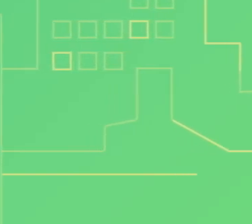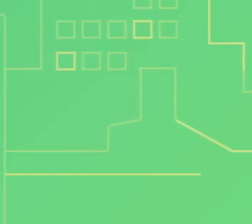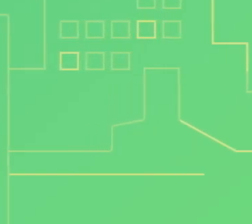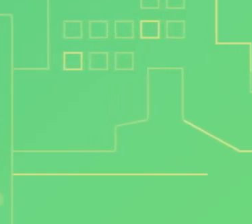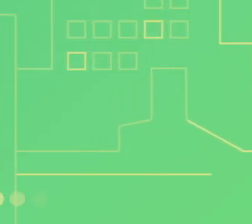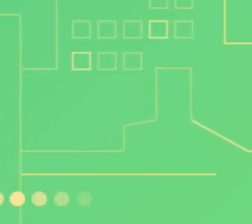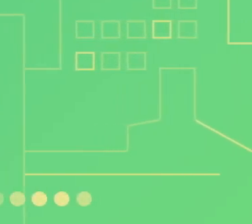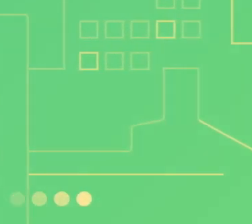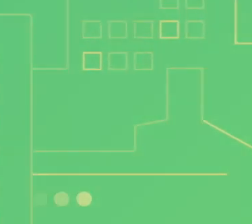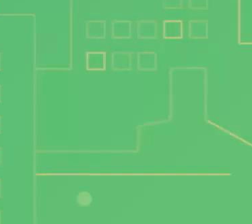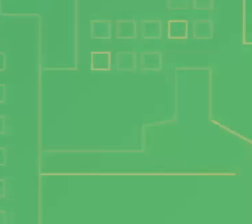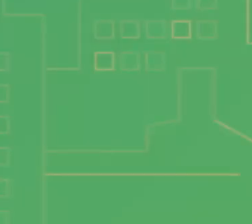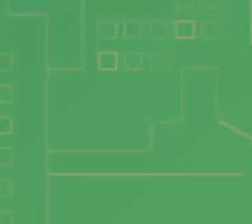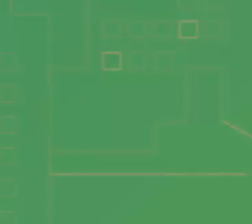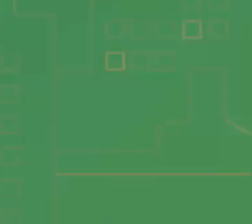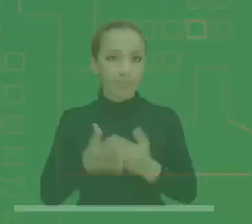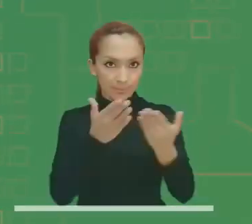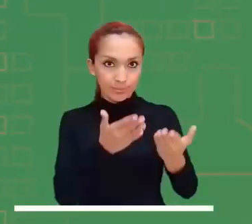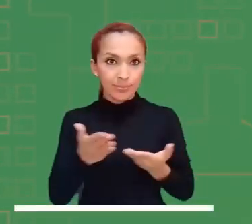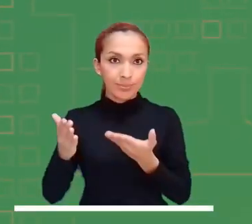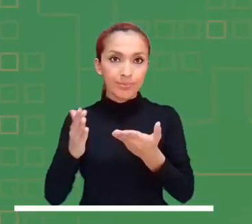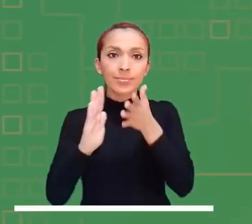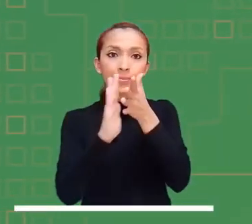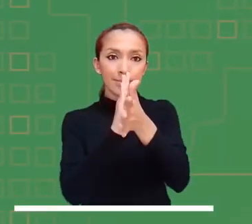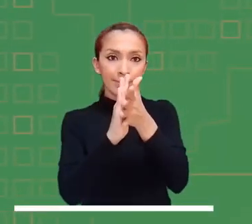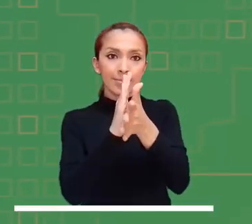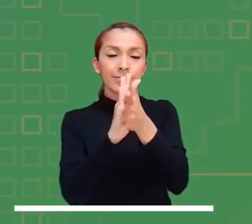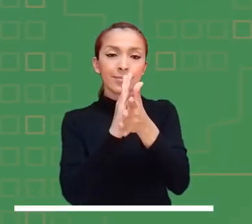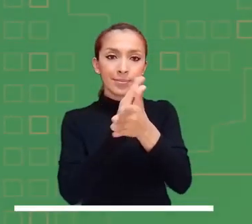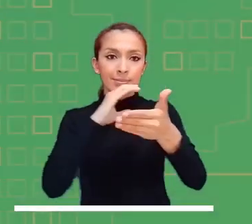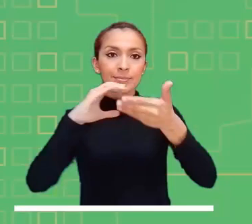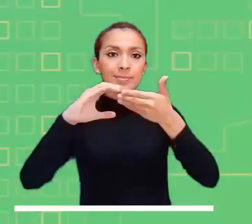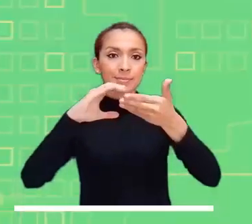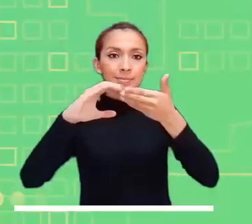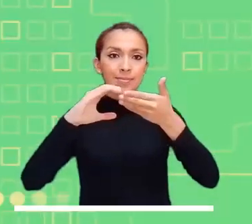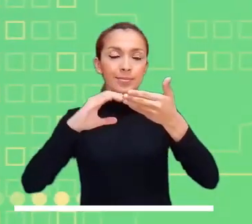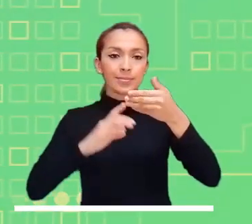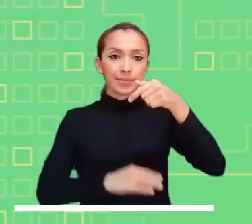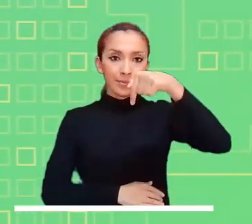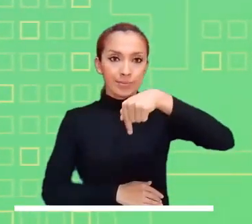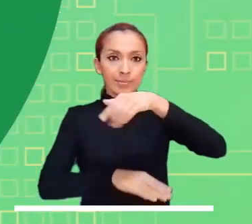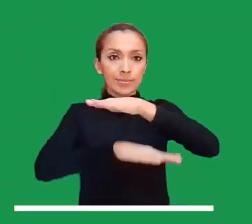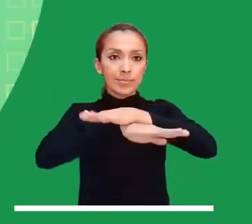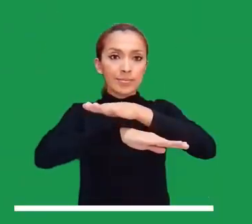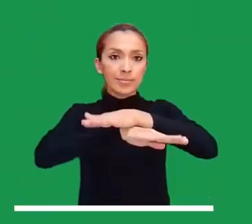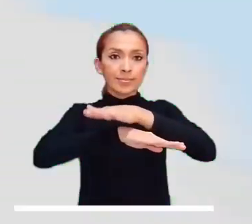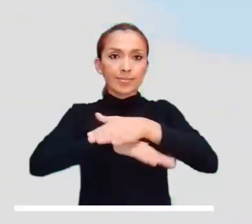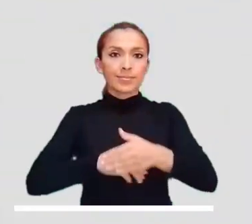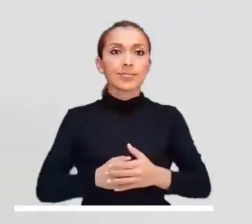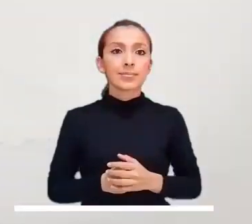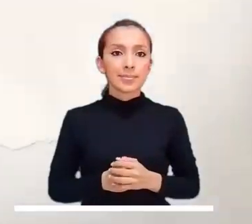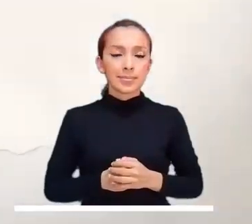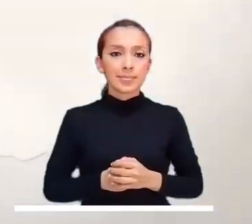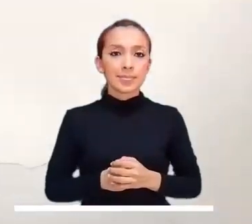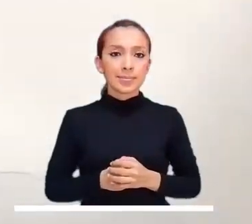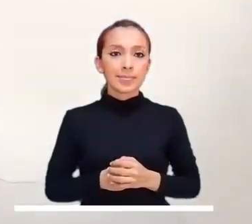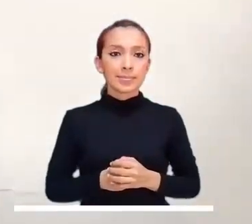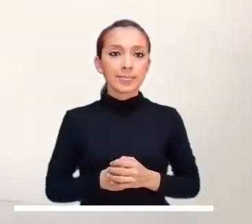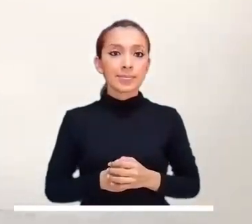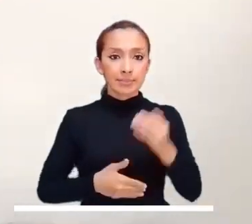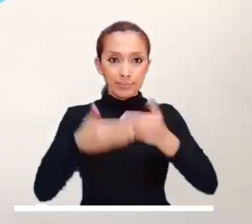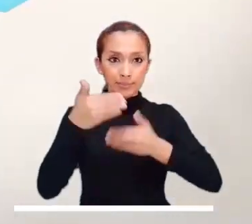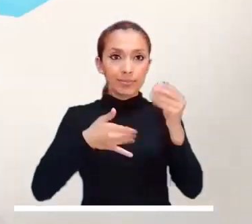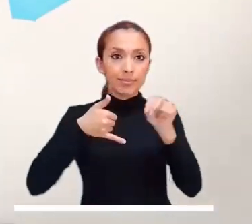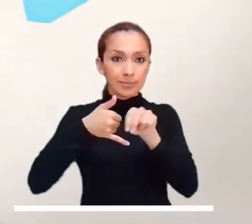Bienvenidos a conocer las previsiones meteorológicas de la tarde. Iniciamos por el norte que